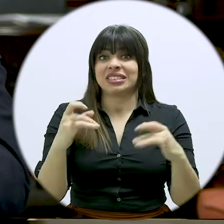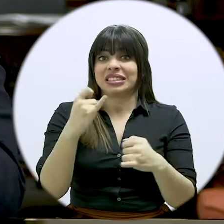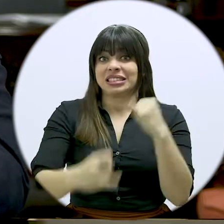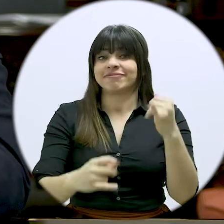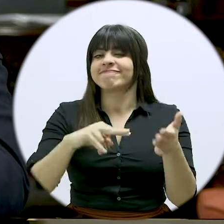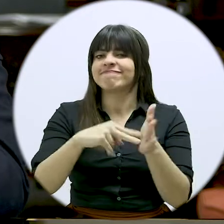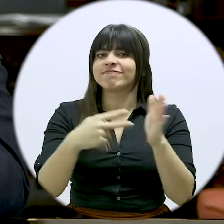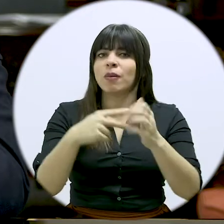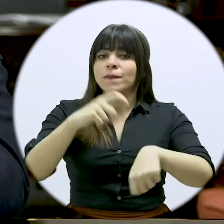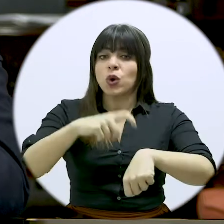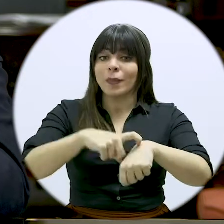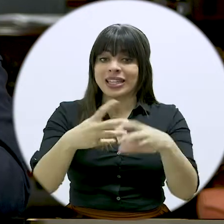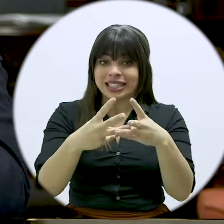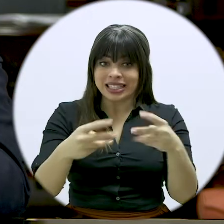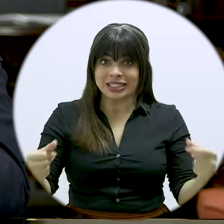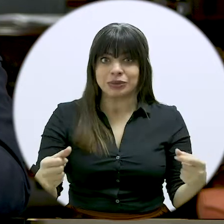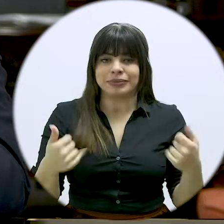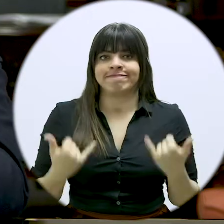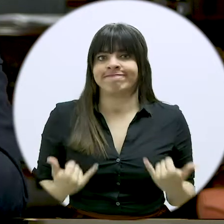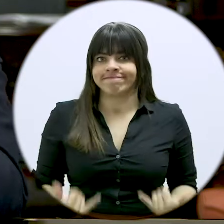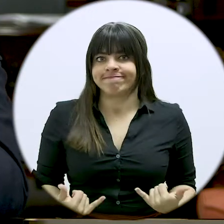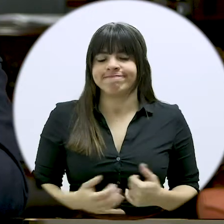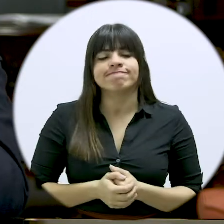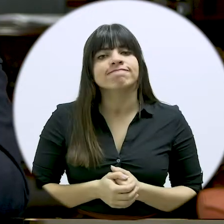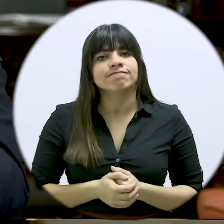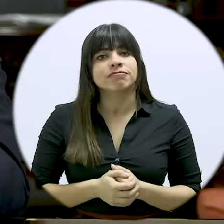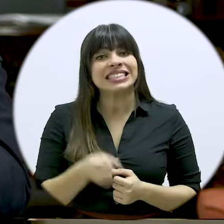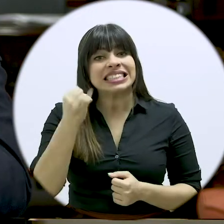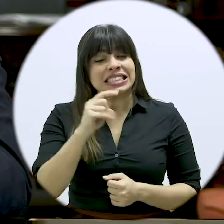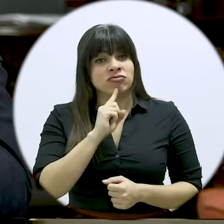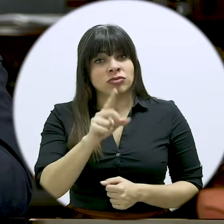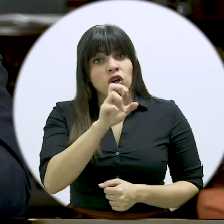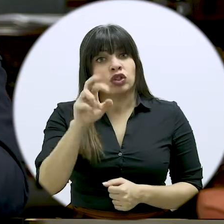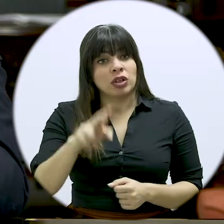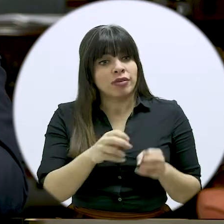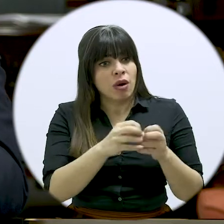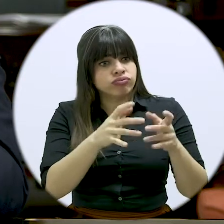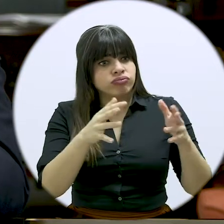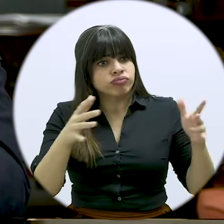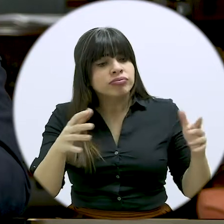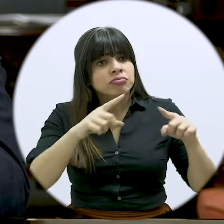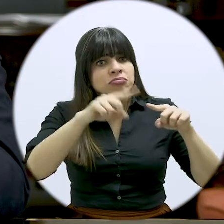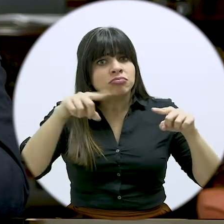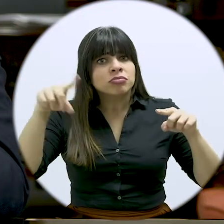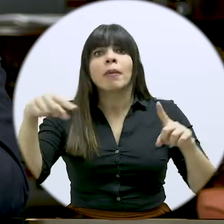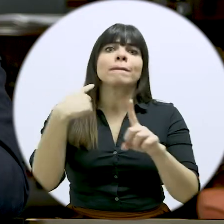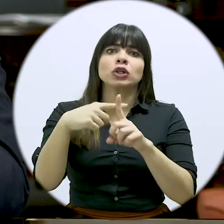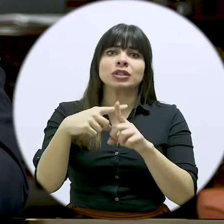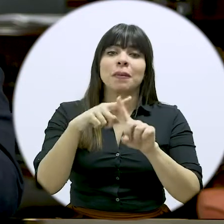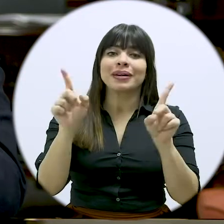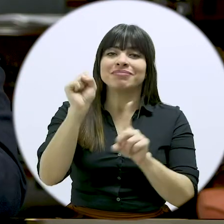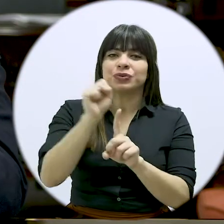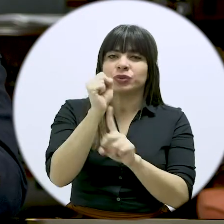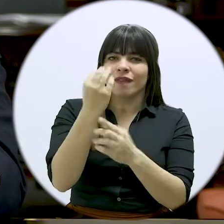se agotó, lo que significa que el momento de resolver ya está aquí. Si bien Costa Rica crece y tiene indicadores